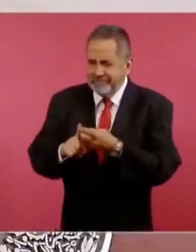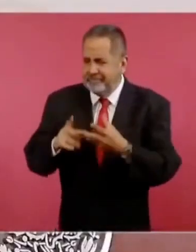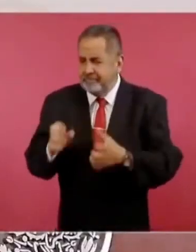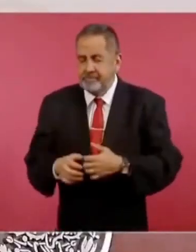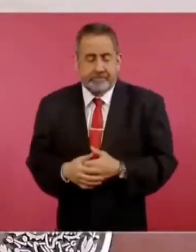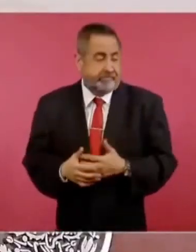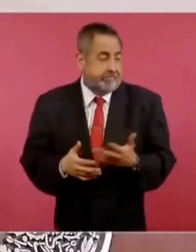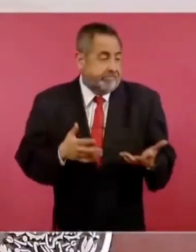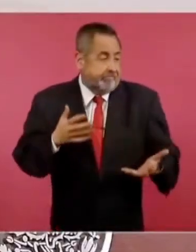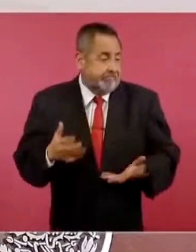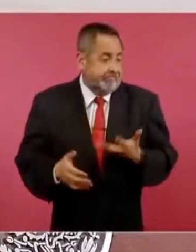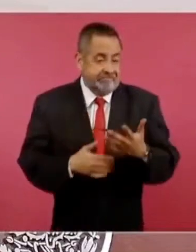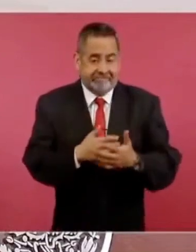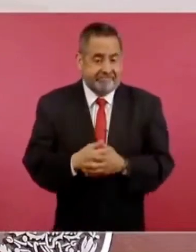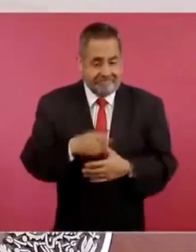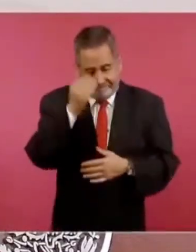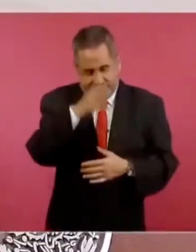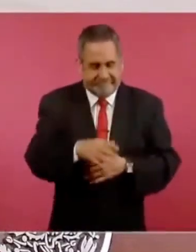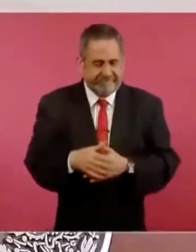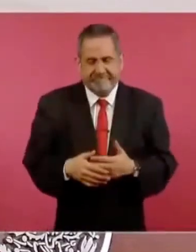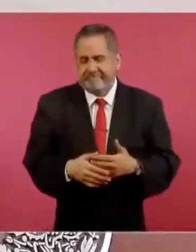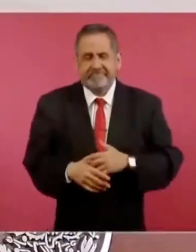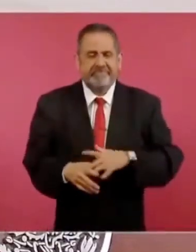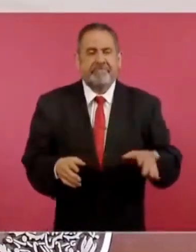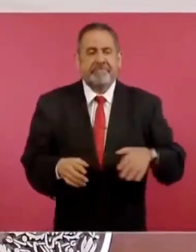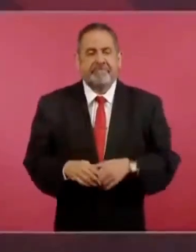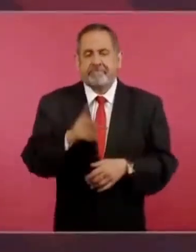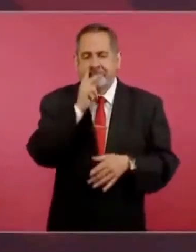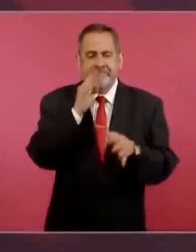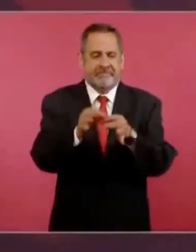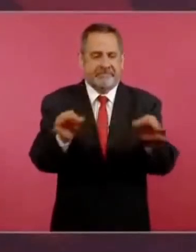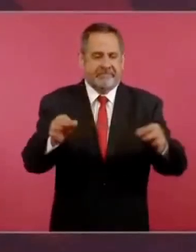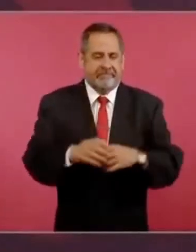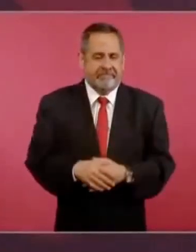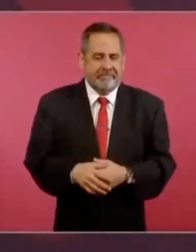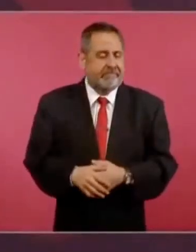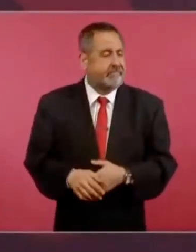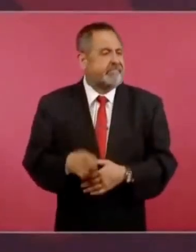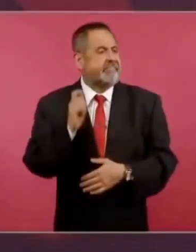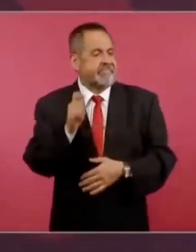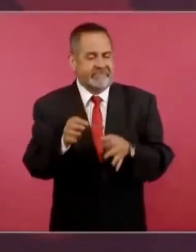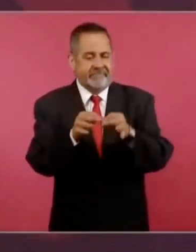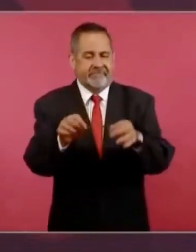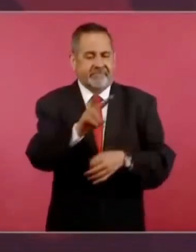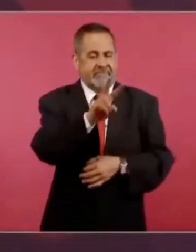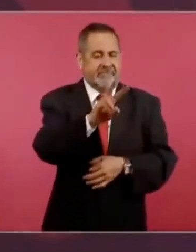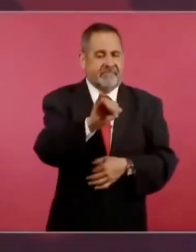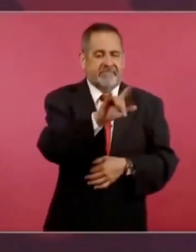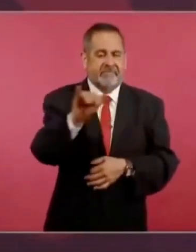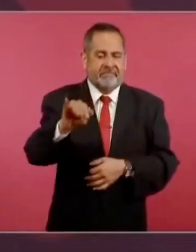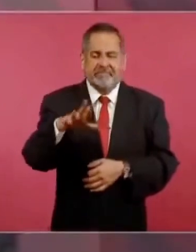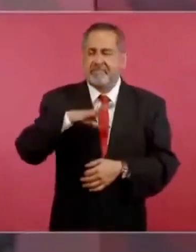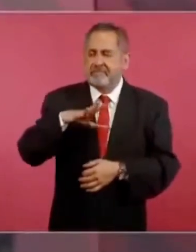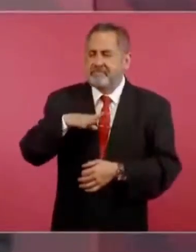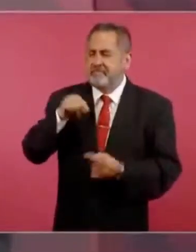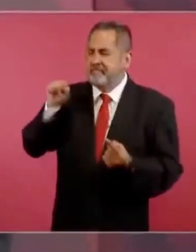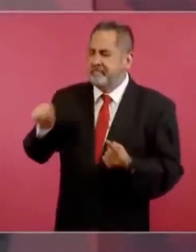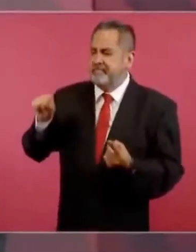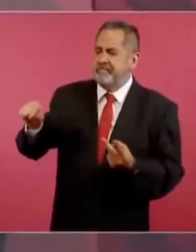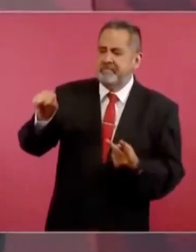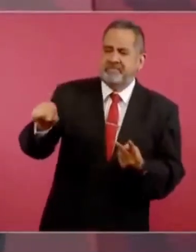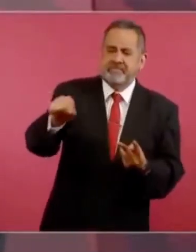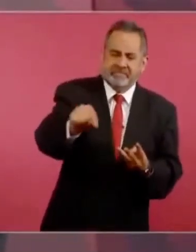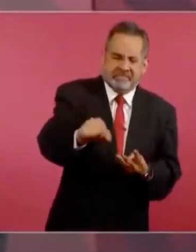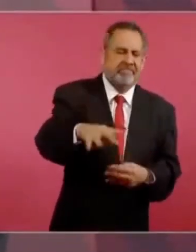imaginación popular redujo este hecho a una frase, Villa está en todas partes y en